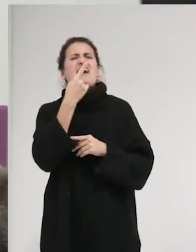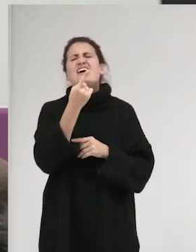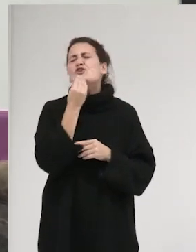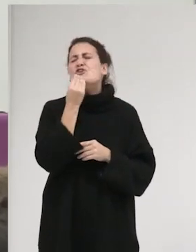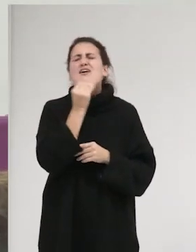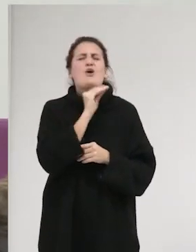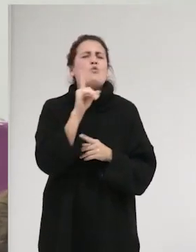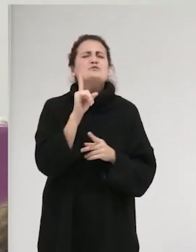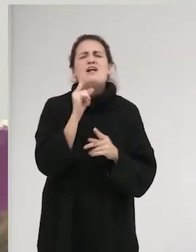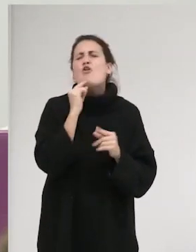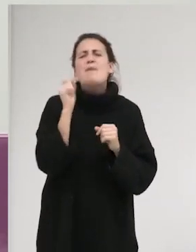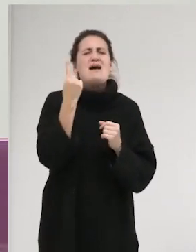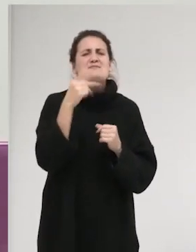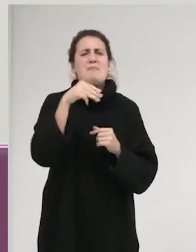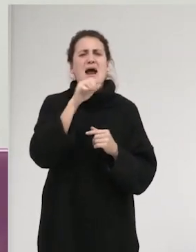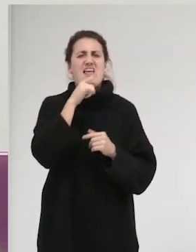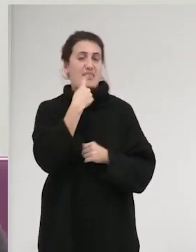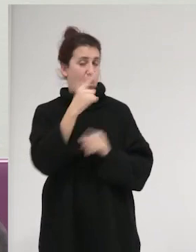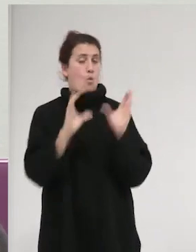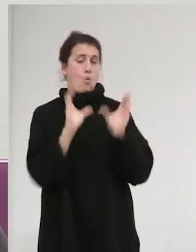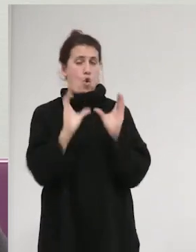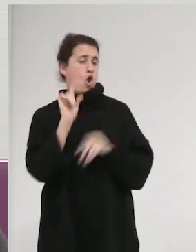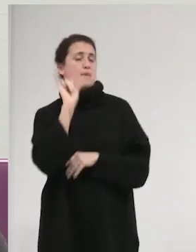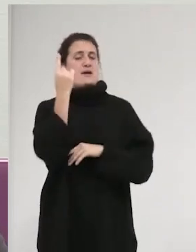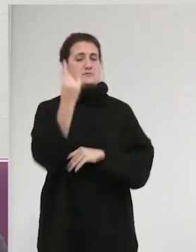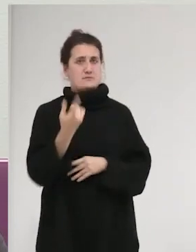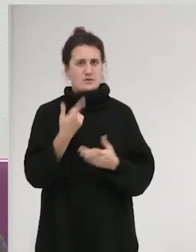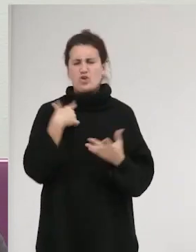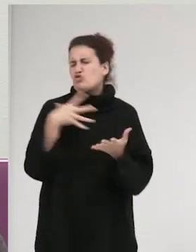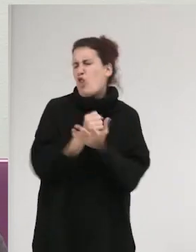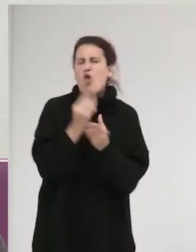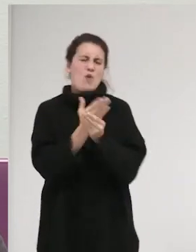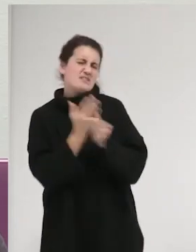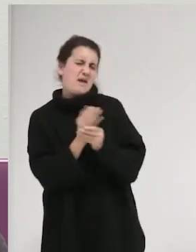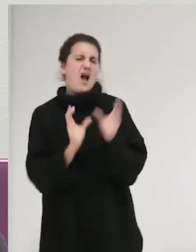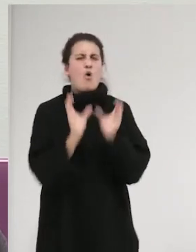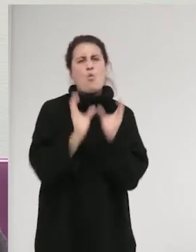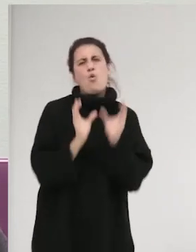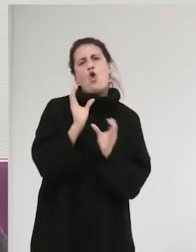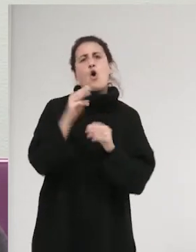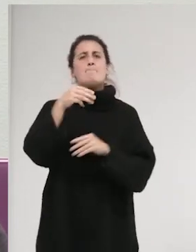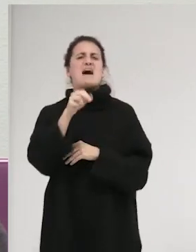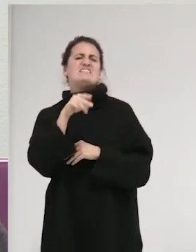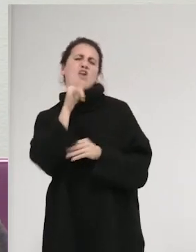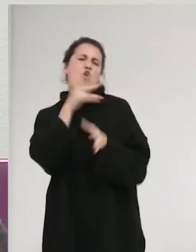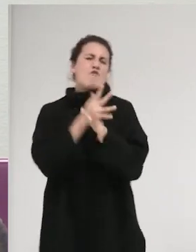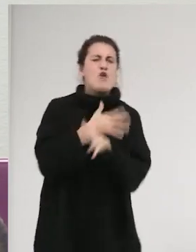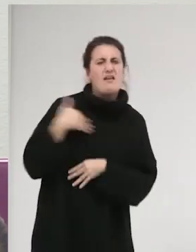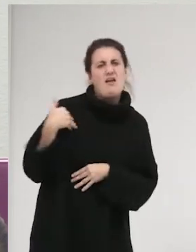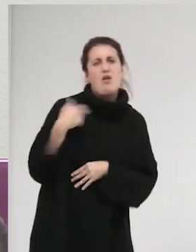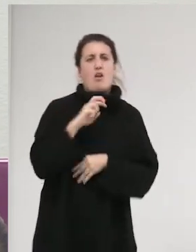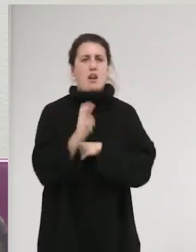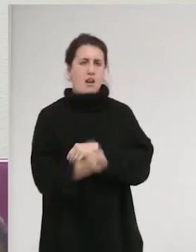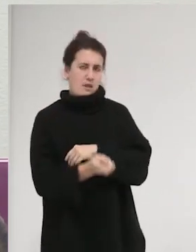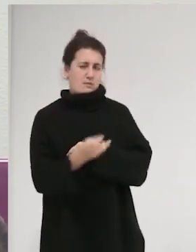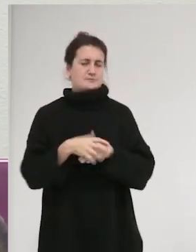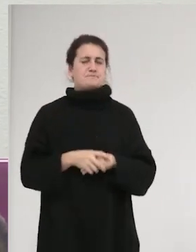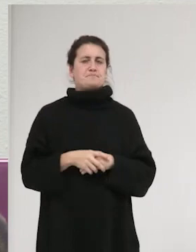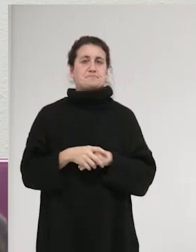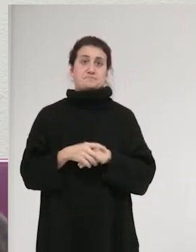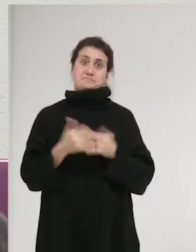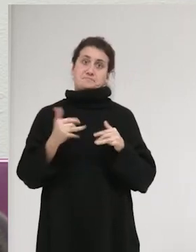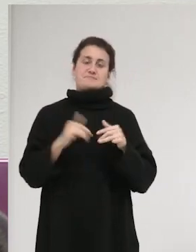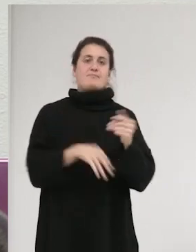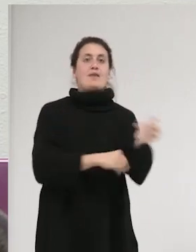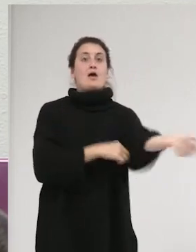gusta de María? Y dice, su culo, ¿no? O sea, que todo es su culo, está buenísima, mantecón, quiero follar, tal. Bueno, cuando